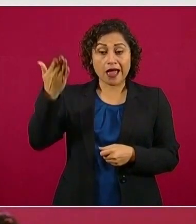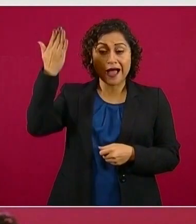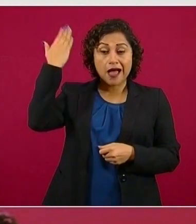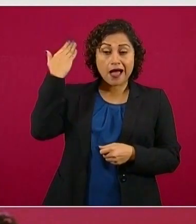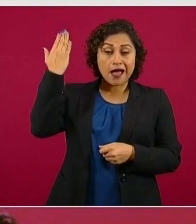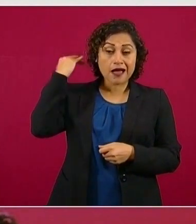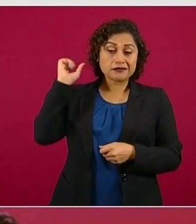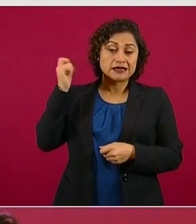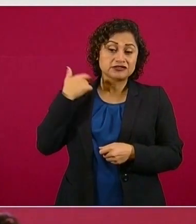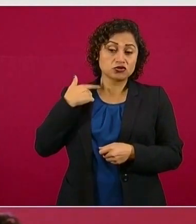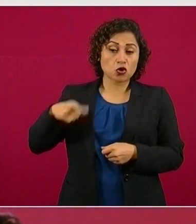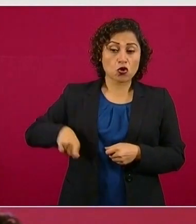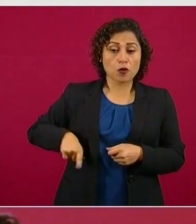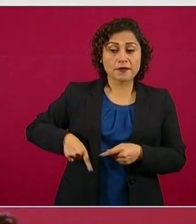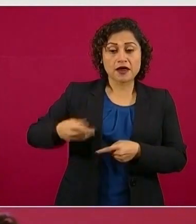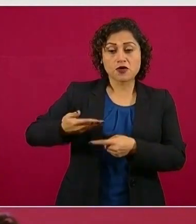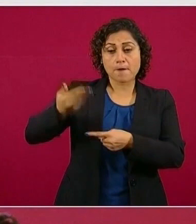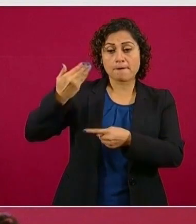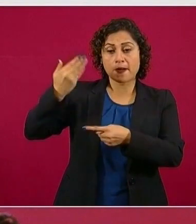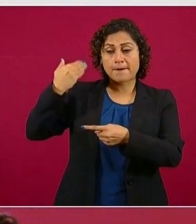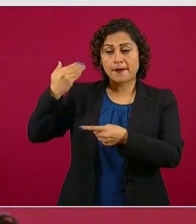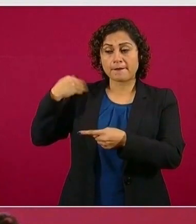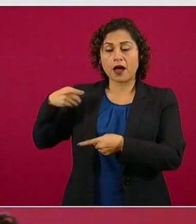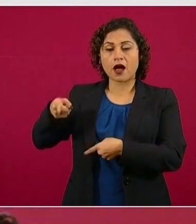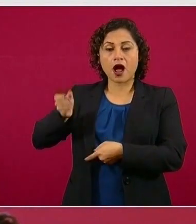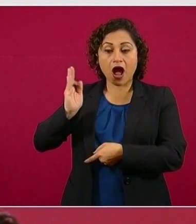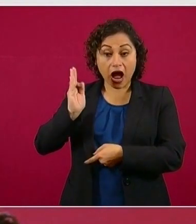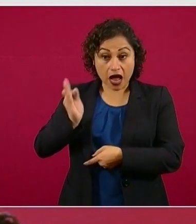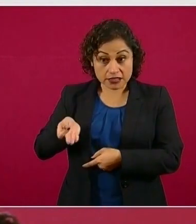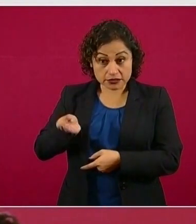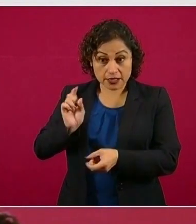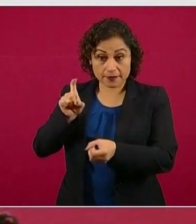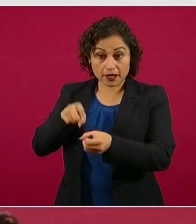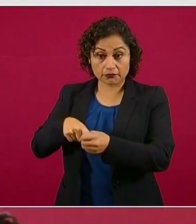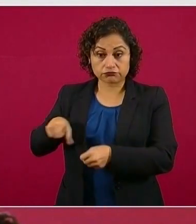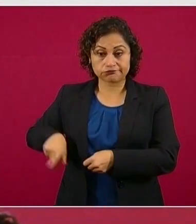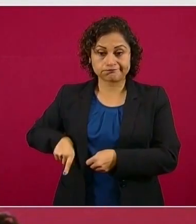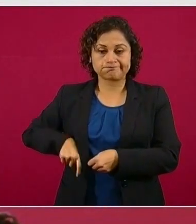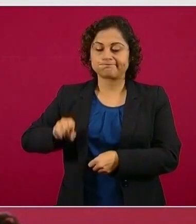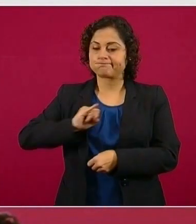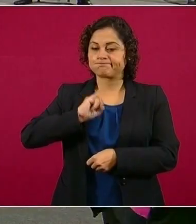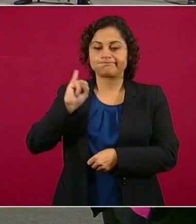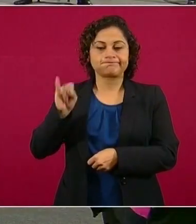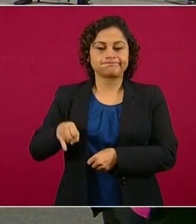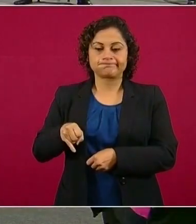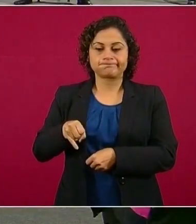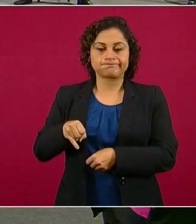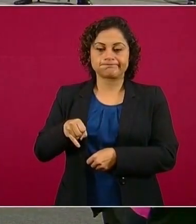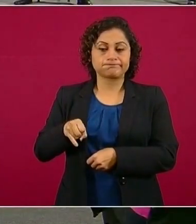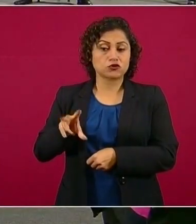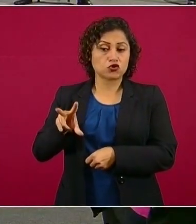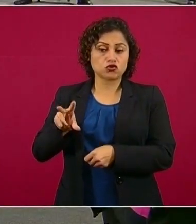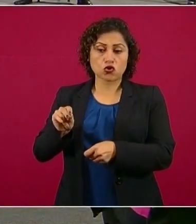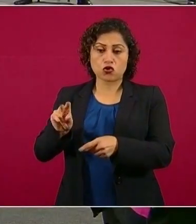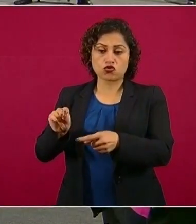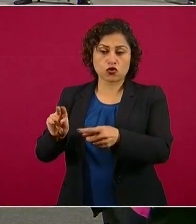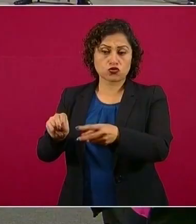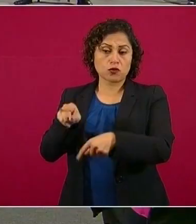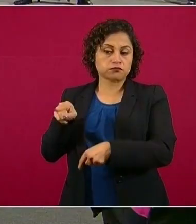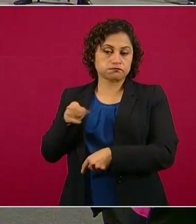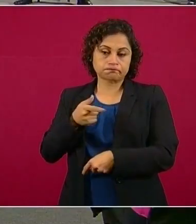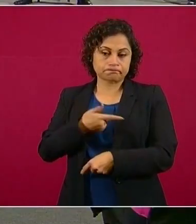trabajar en el gobierno, ser funcionario público.